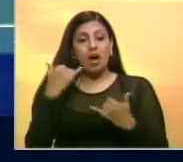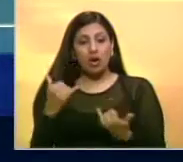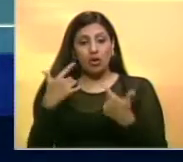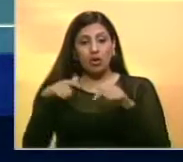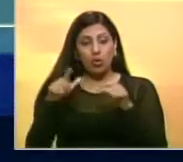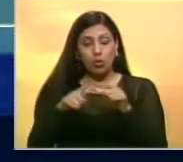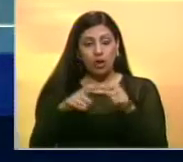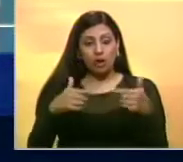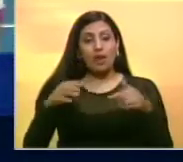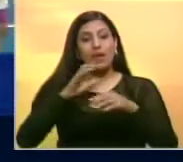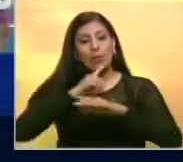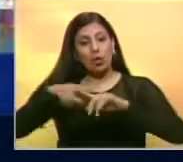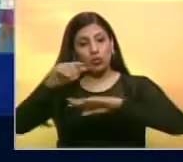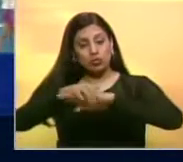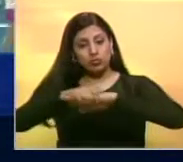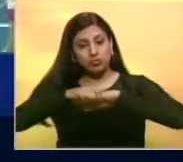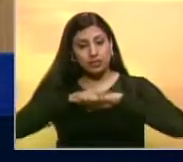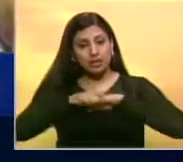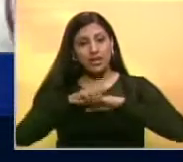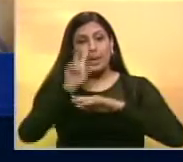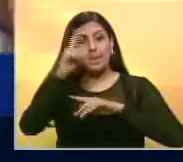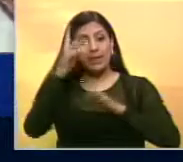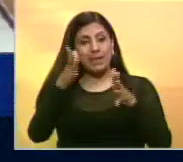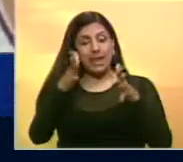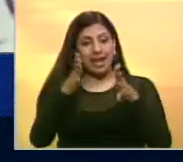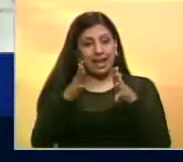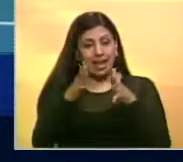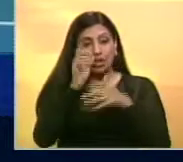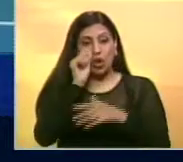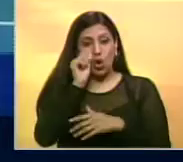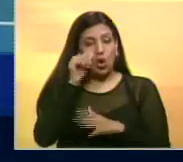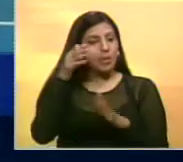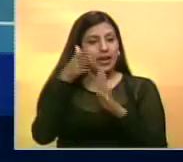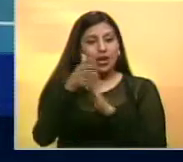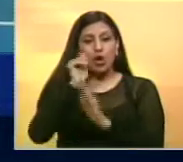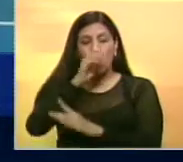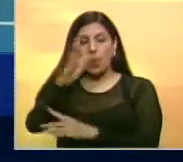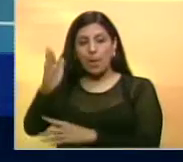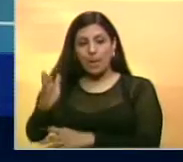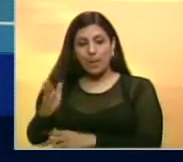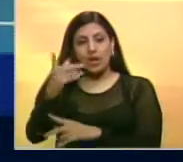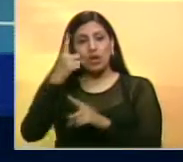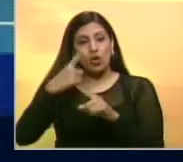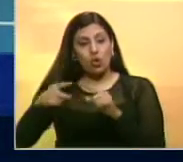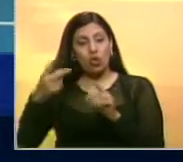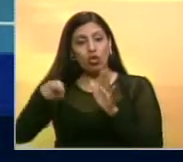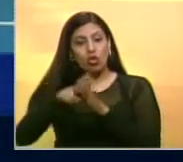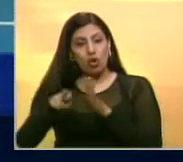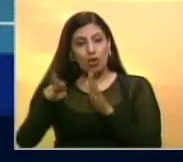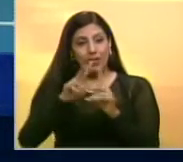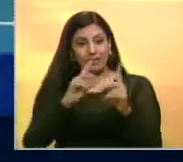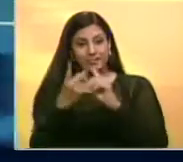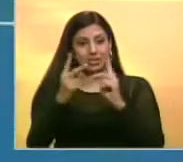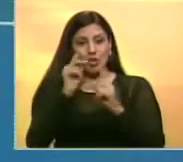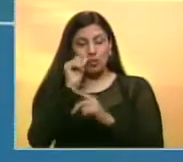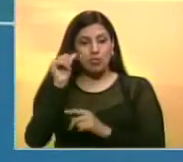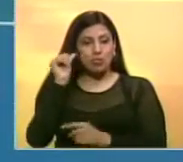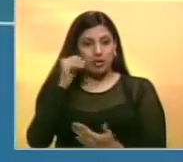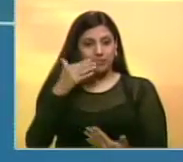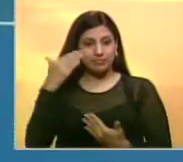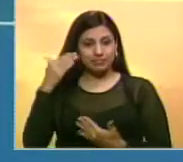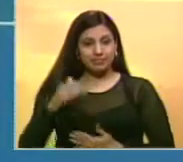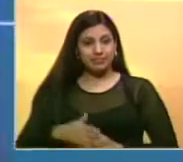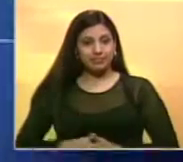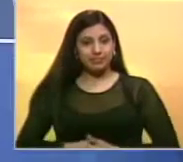conjunto del Reino Unido a su primer triunfo en el evento con su victoria en caballeros sobre Kenny de Shipper y en dobles mixtos junto a Heather Watson